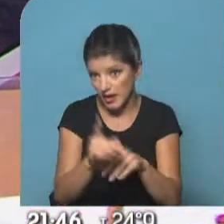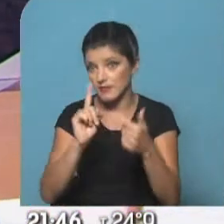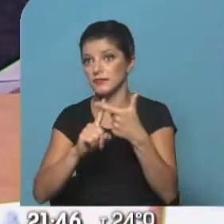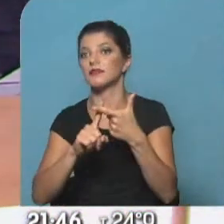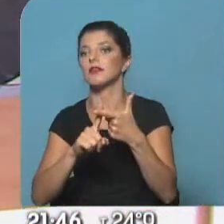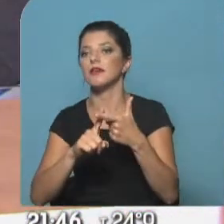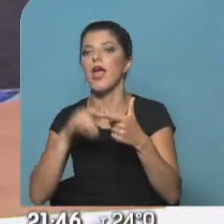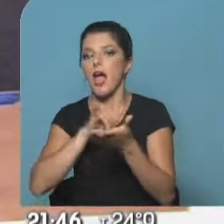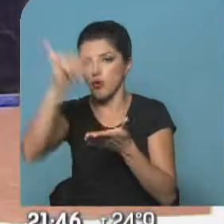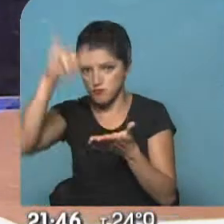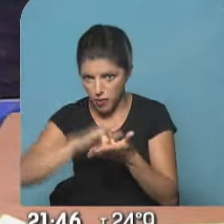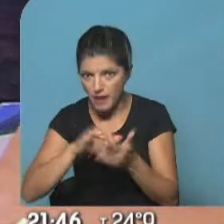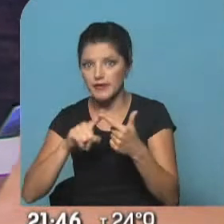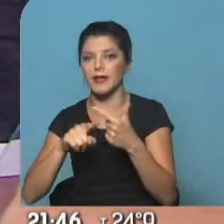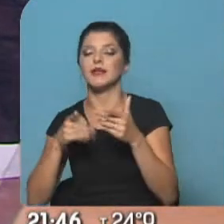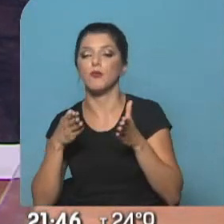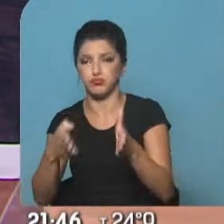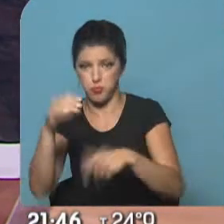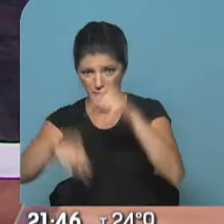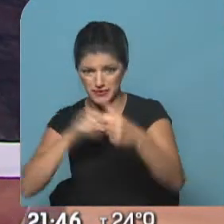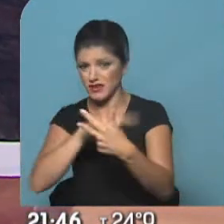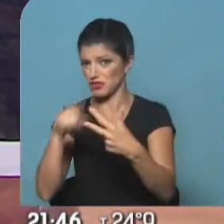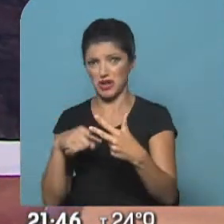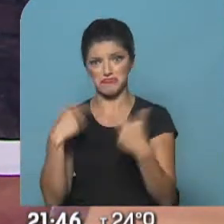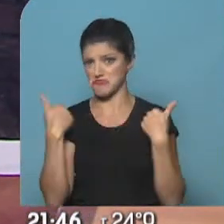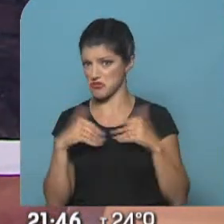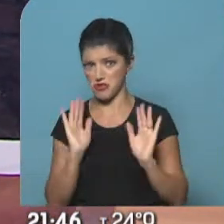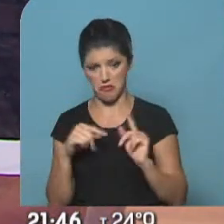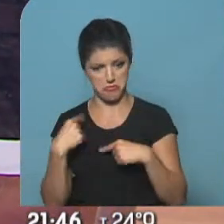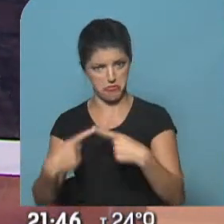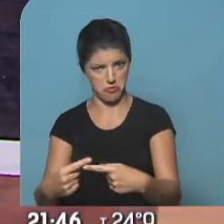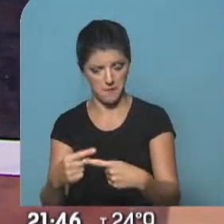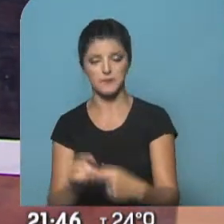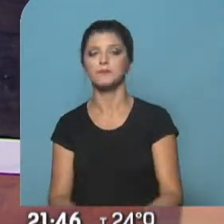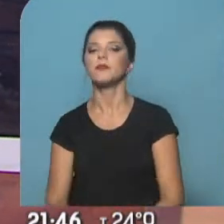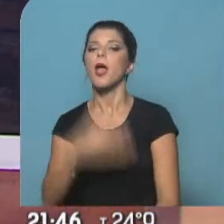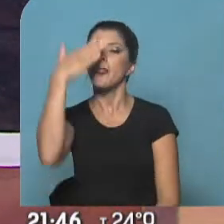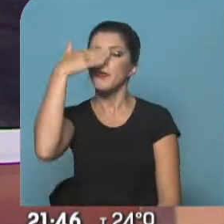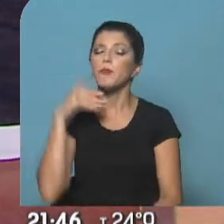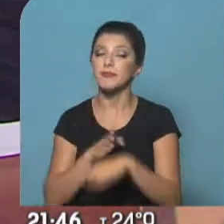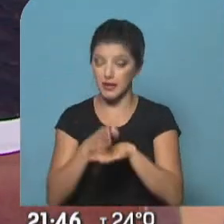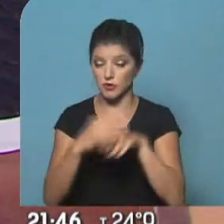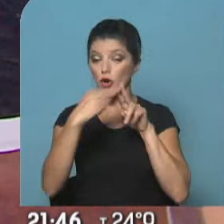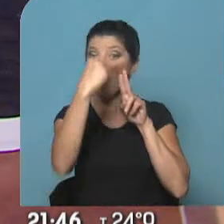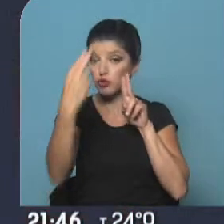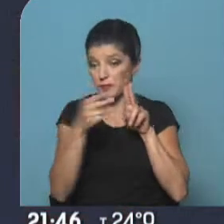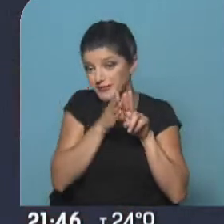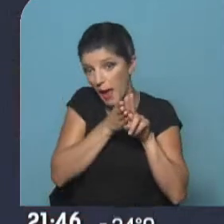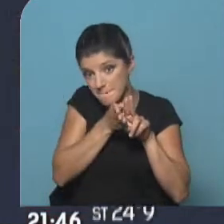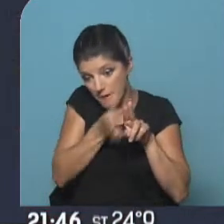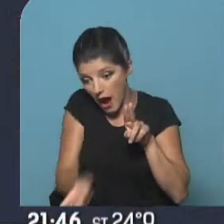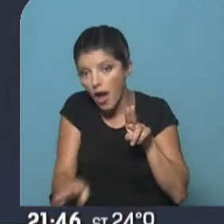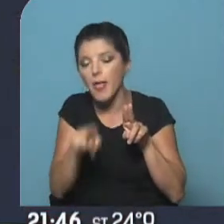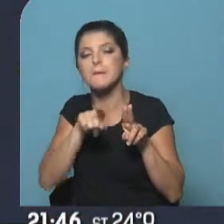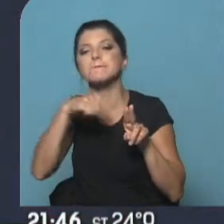normalidad. ¿Y qué más? Tenemos, bueno, los accesos, las bajadas de la autopista mañana, desde mañana